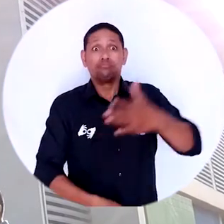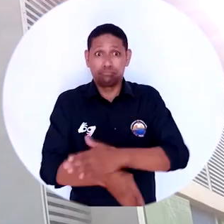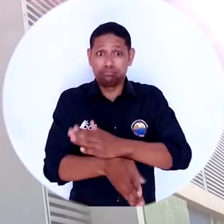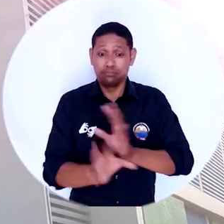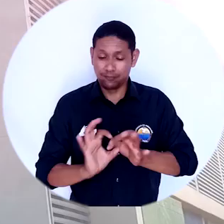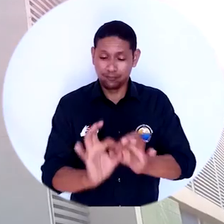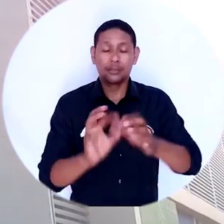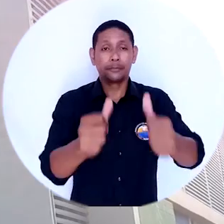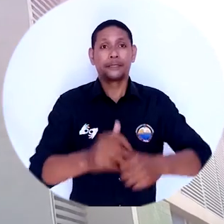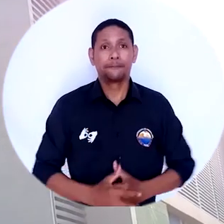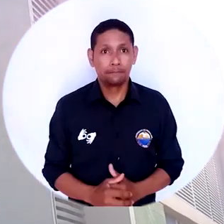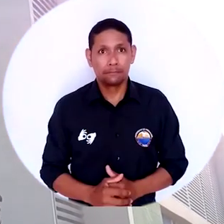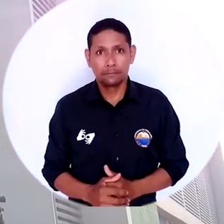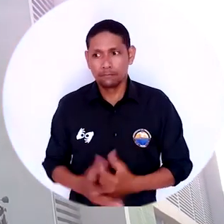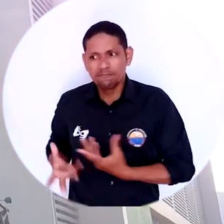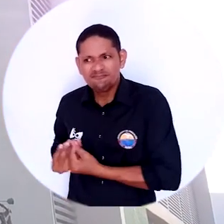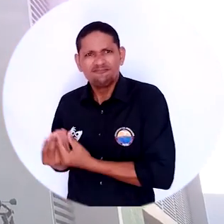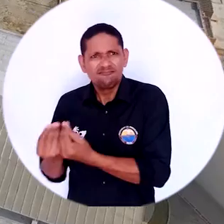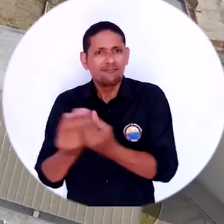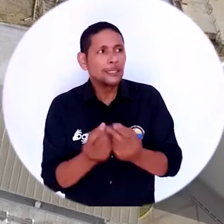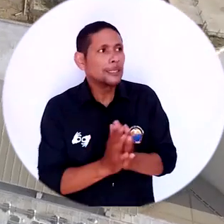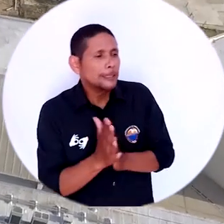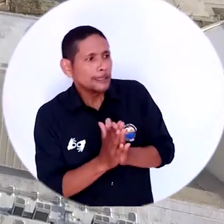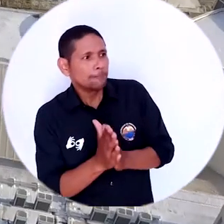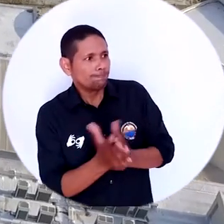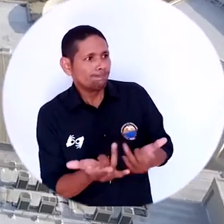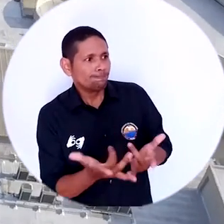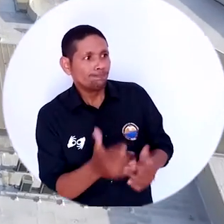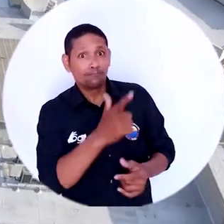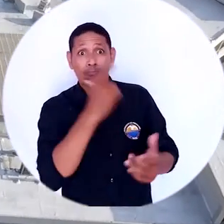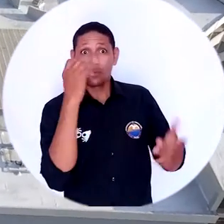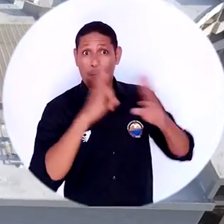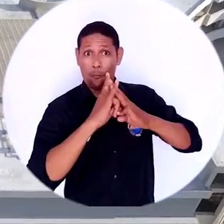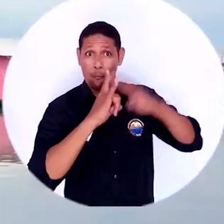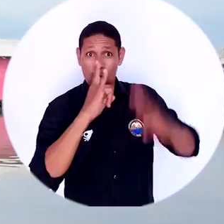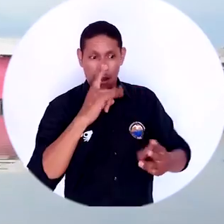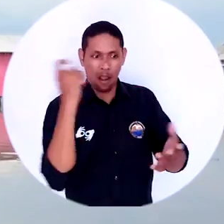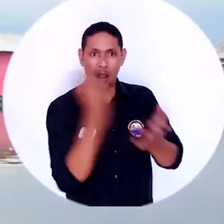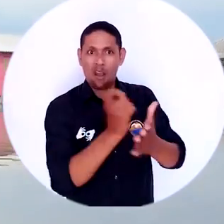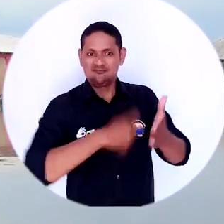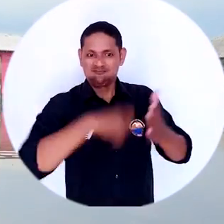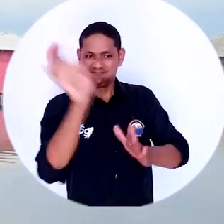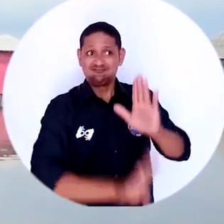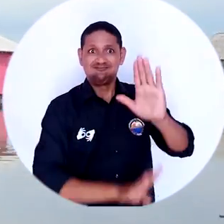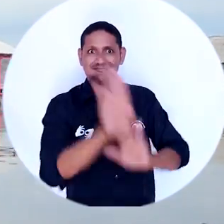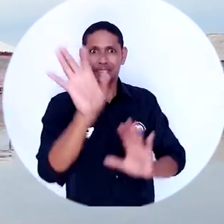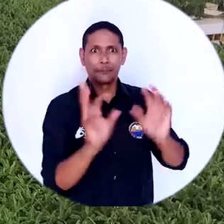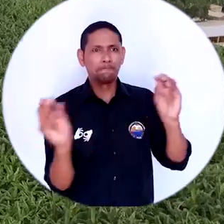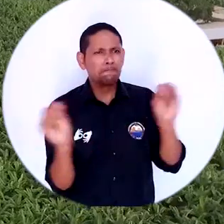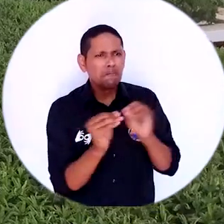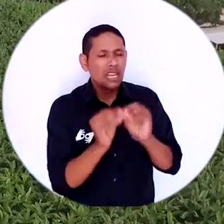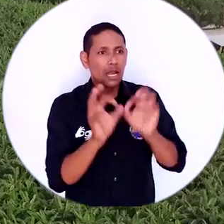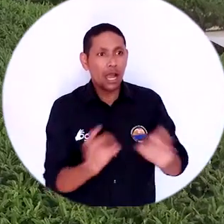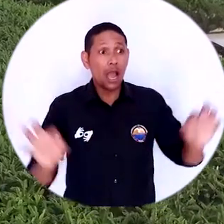Diferentes sectores esperan que Uni Magdalena se ratifique como una institución que ha generado avances para el departamento, abanderada de la